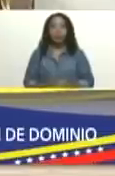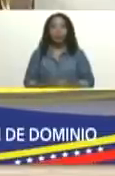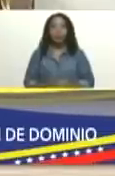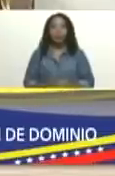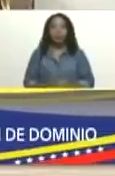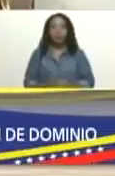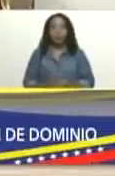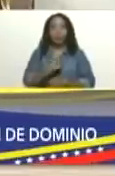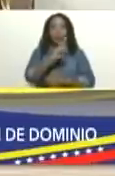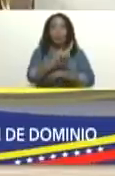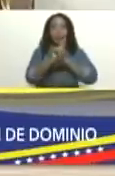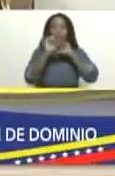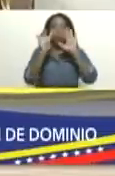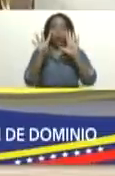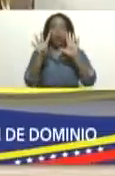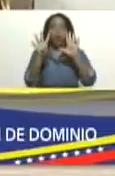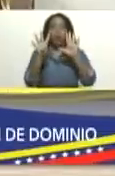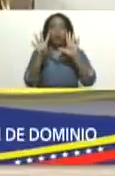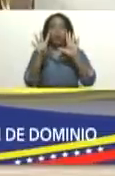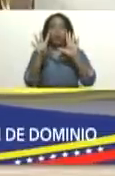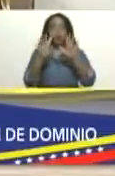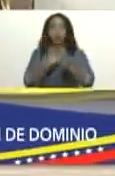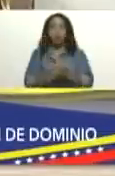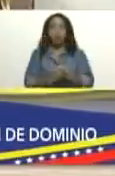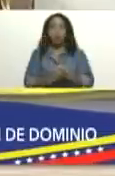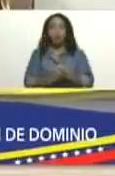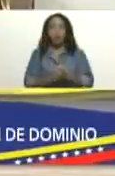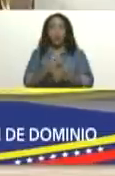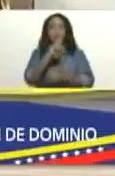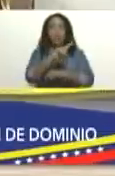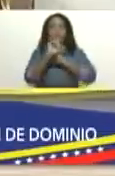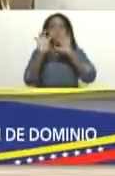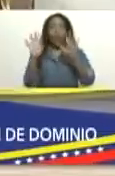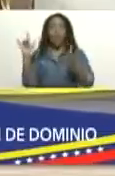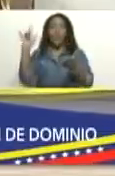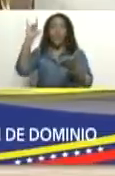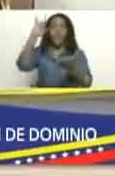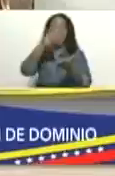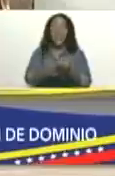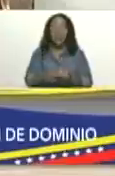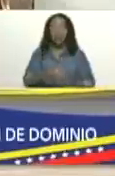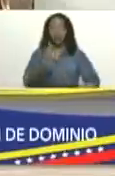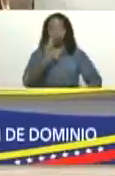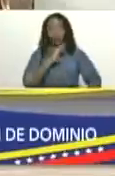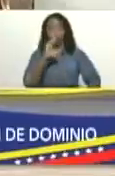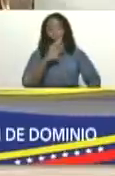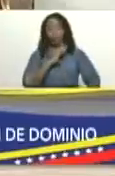diecinueve aeronaves diecinueve aeronaves de primer nivel